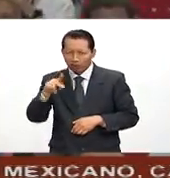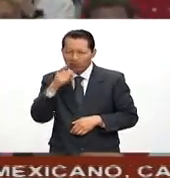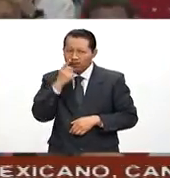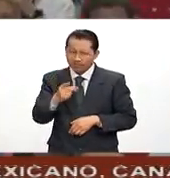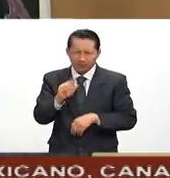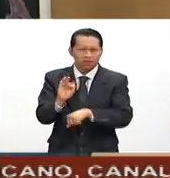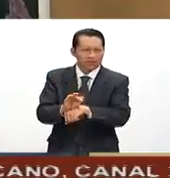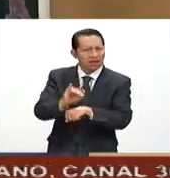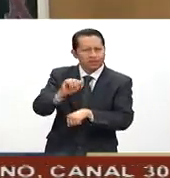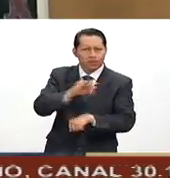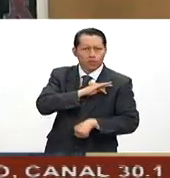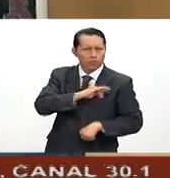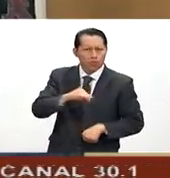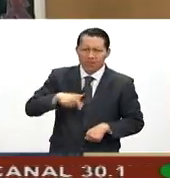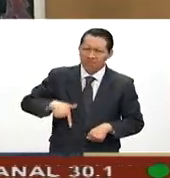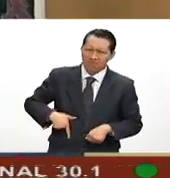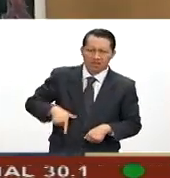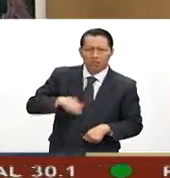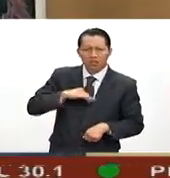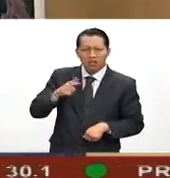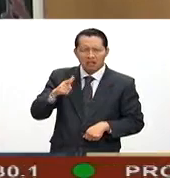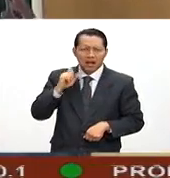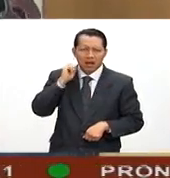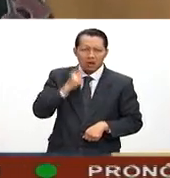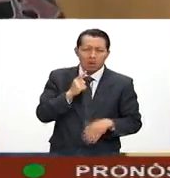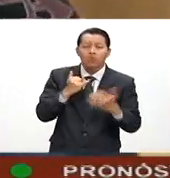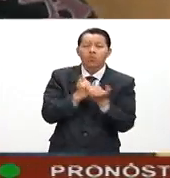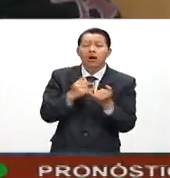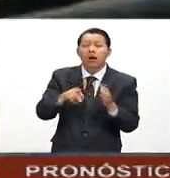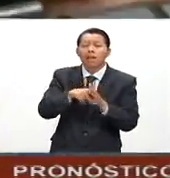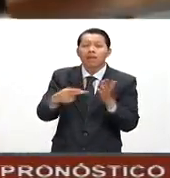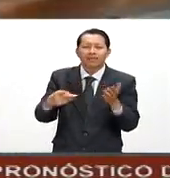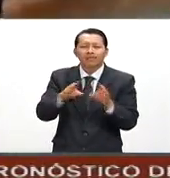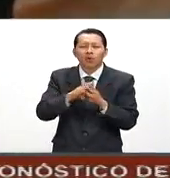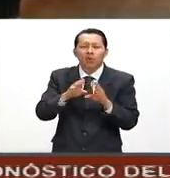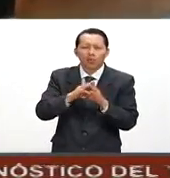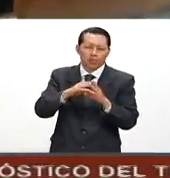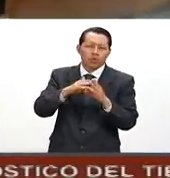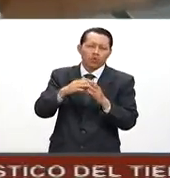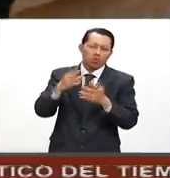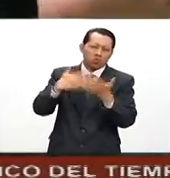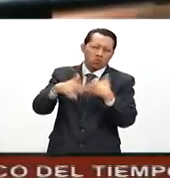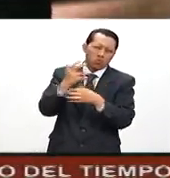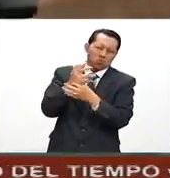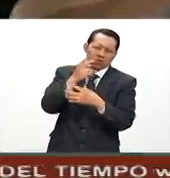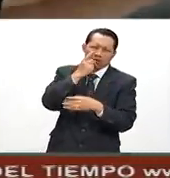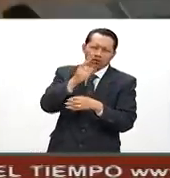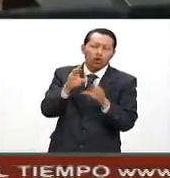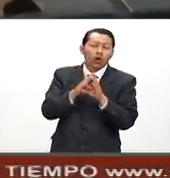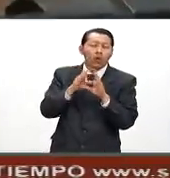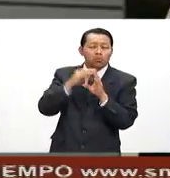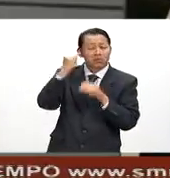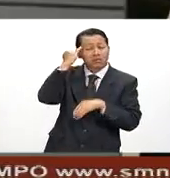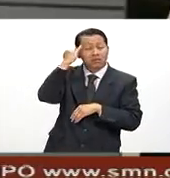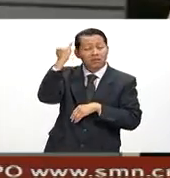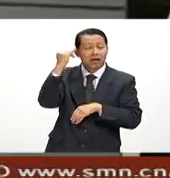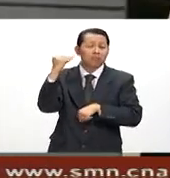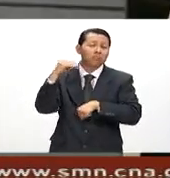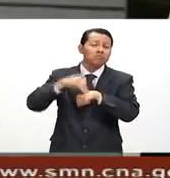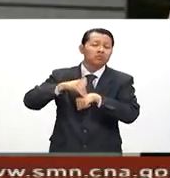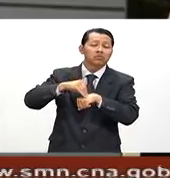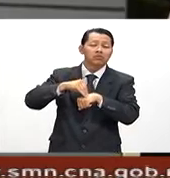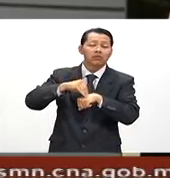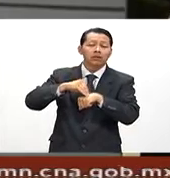y criticó a la prensa por interpretar su mensaje como una insinuación a que los